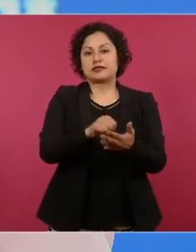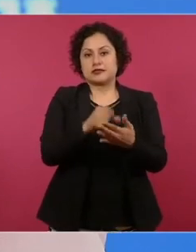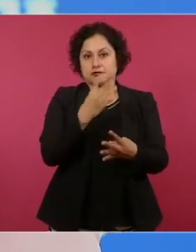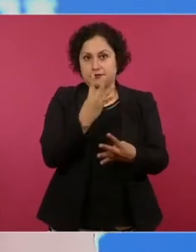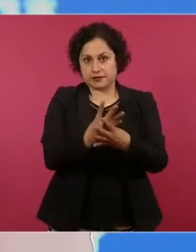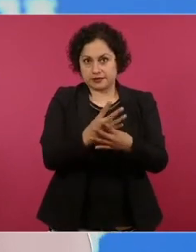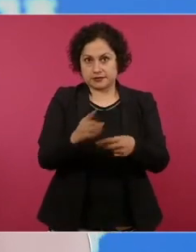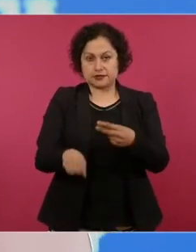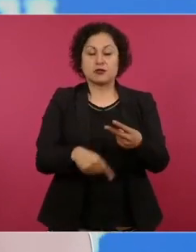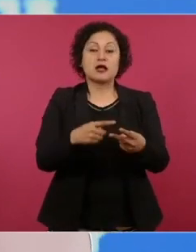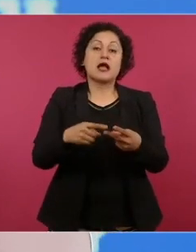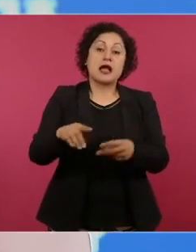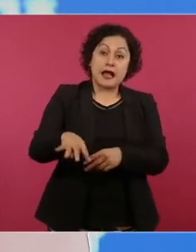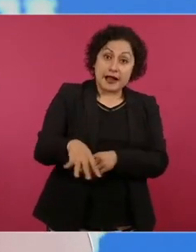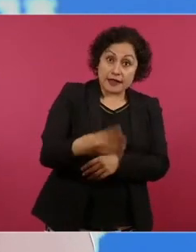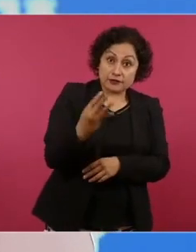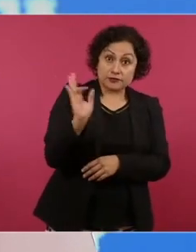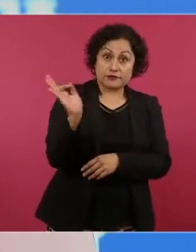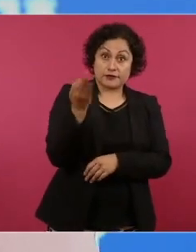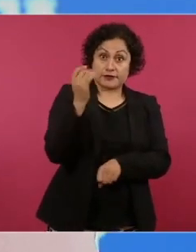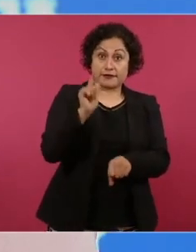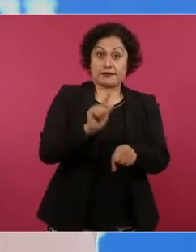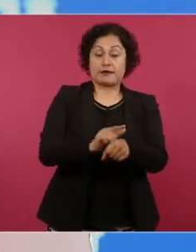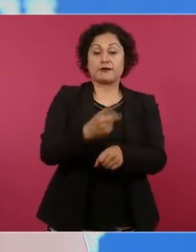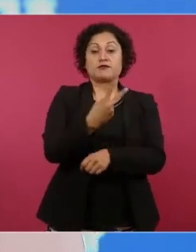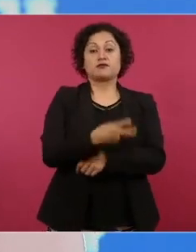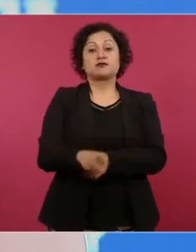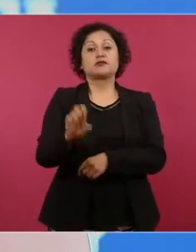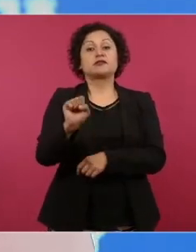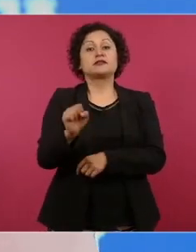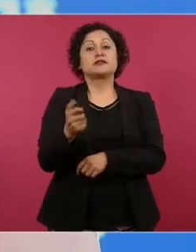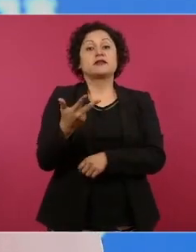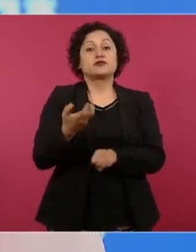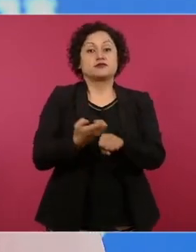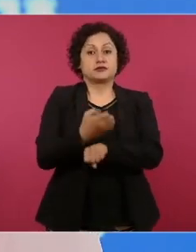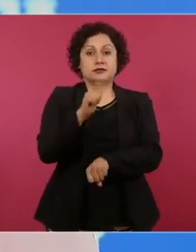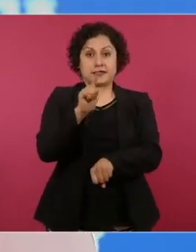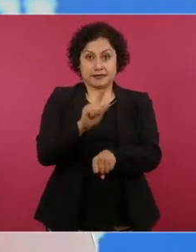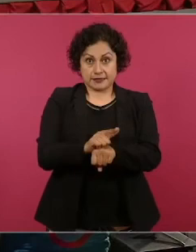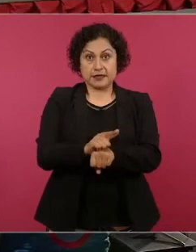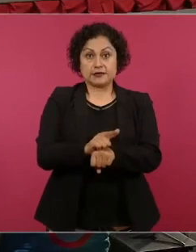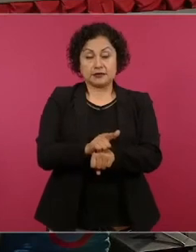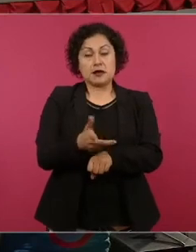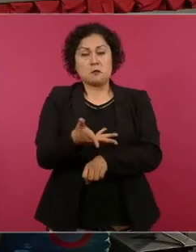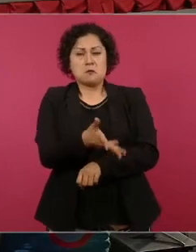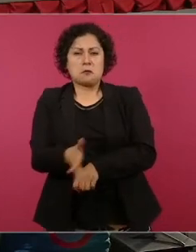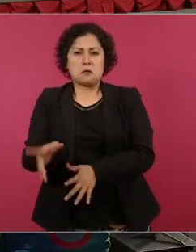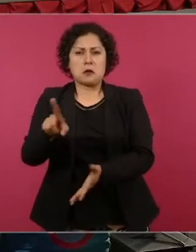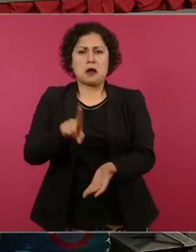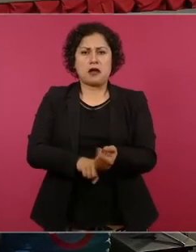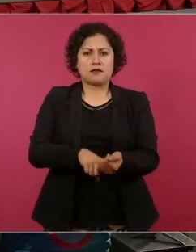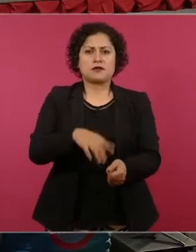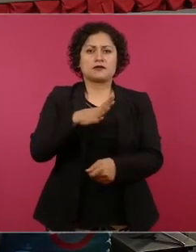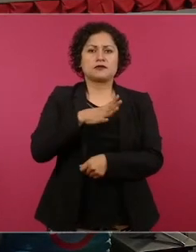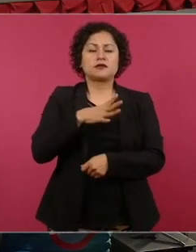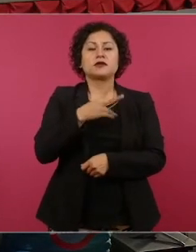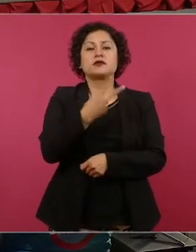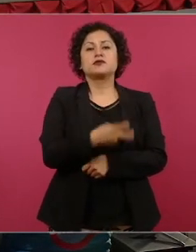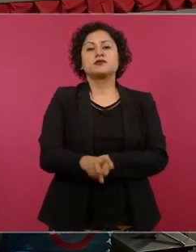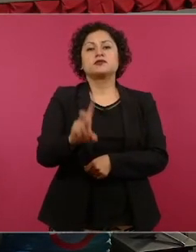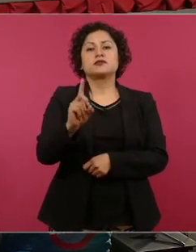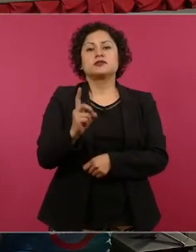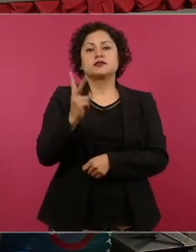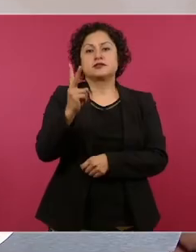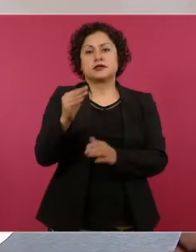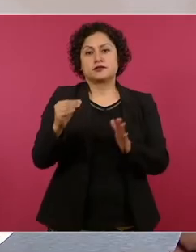14 federales y 268 estatales, con una población total de 232